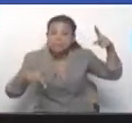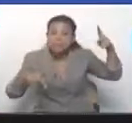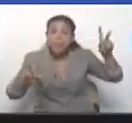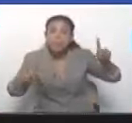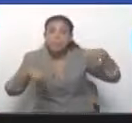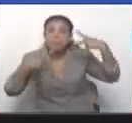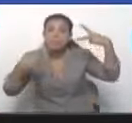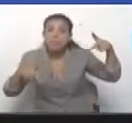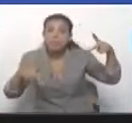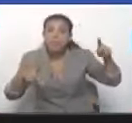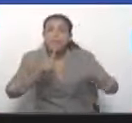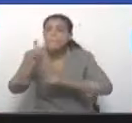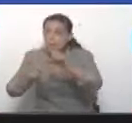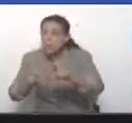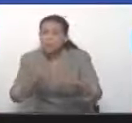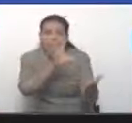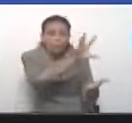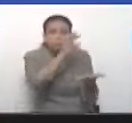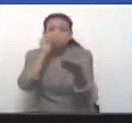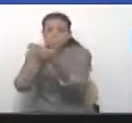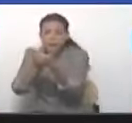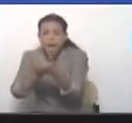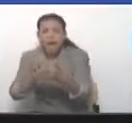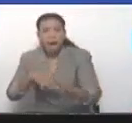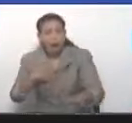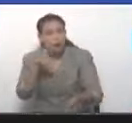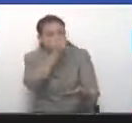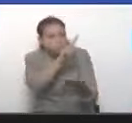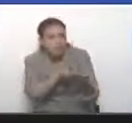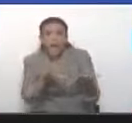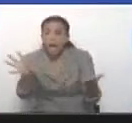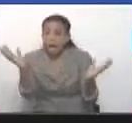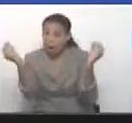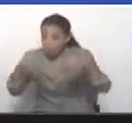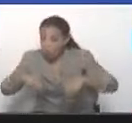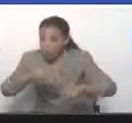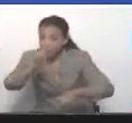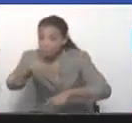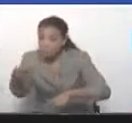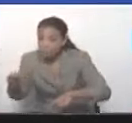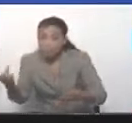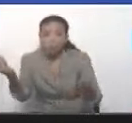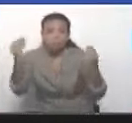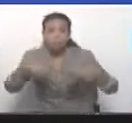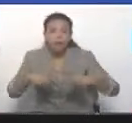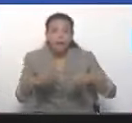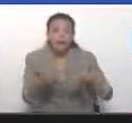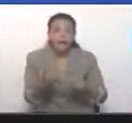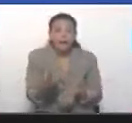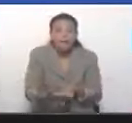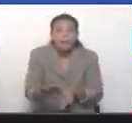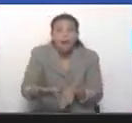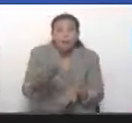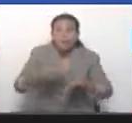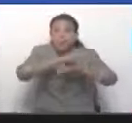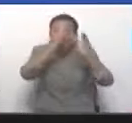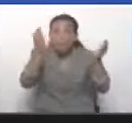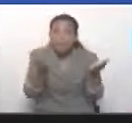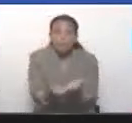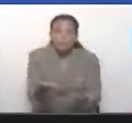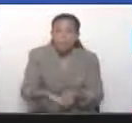Primera vez que se hizo una constitución en el país, en 200 años. Y una de las primeras veces en el mundo,